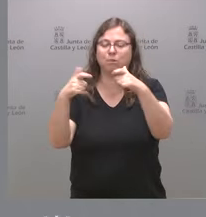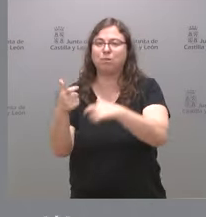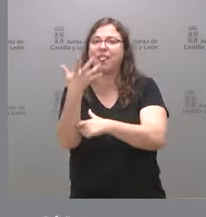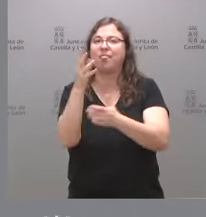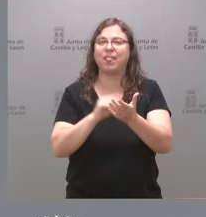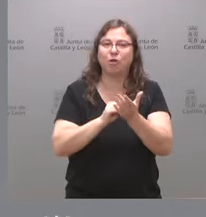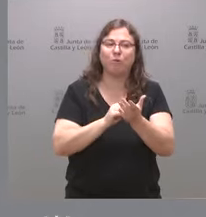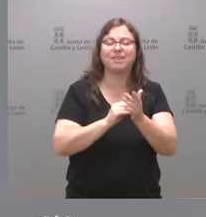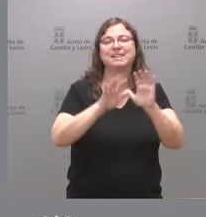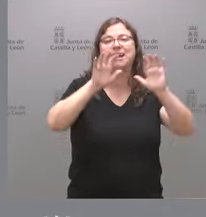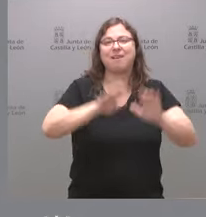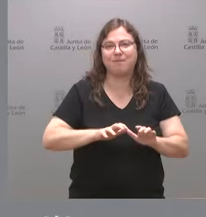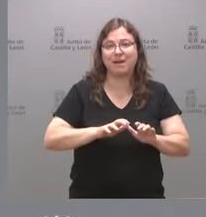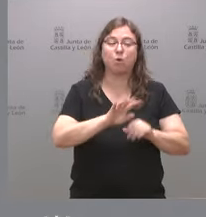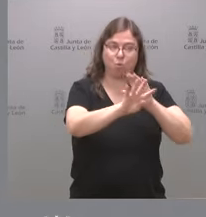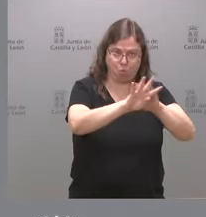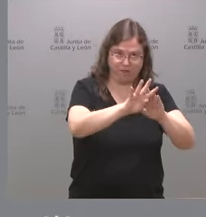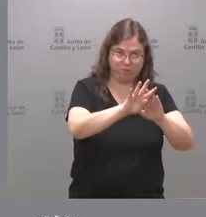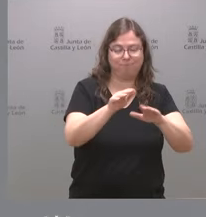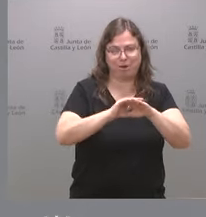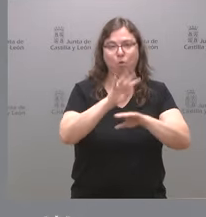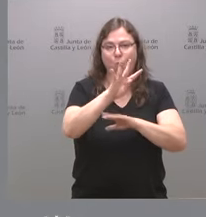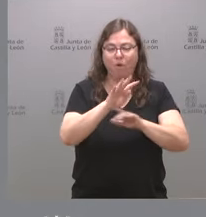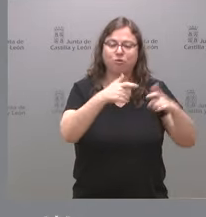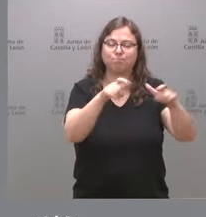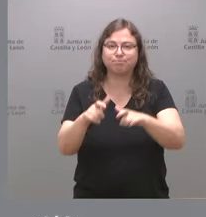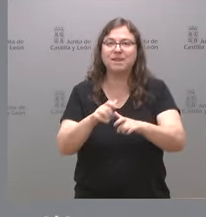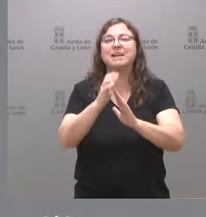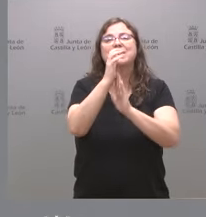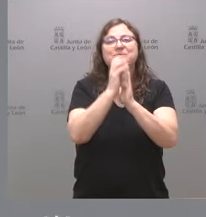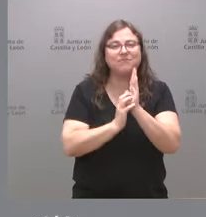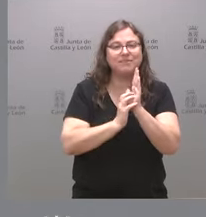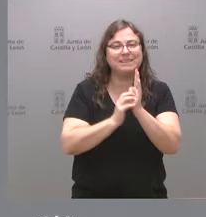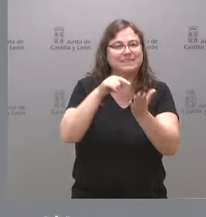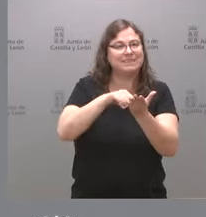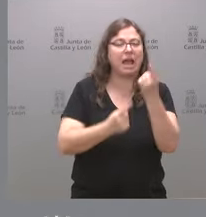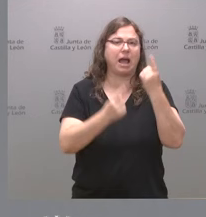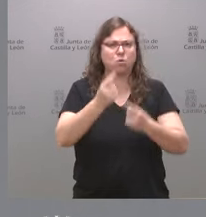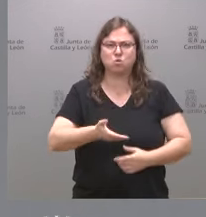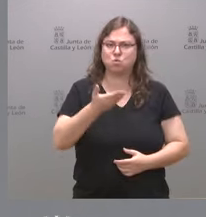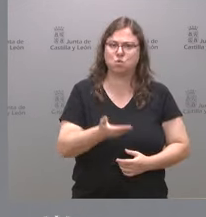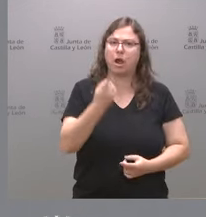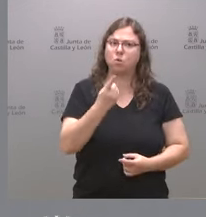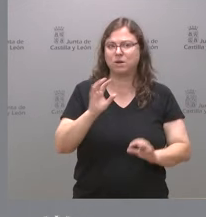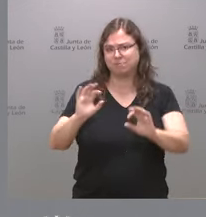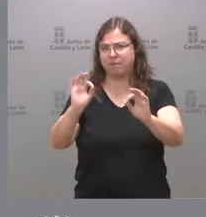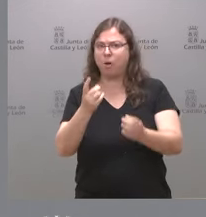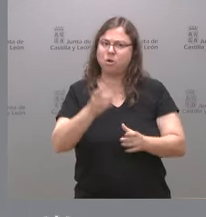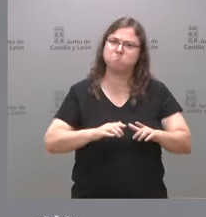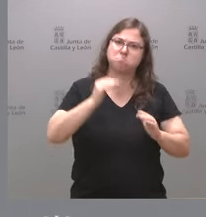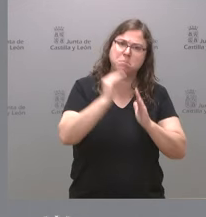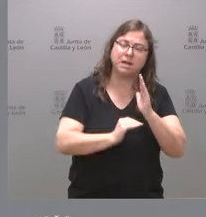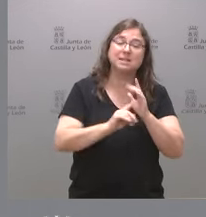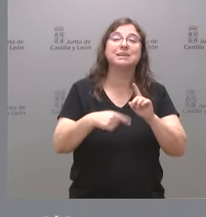fiscales en Castilla y León perdón, cuatro paquetes de rebajas fiscales en Castilla y León especialmente relevantes algunas rebajas más singulares y también